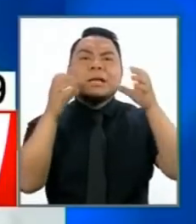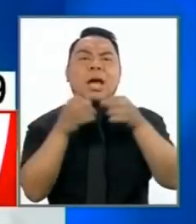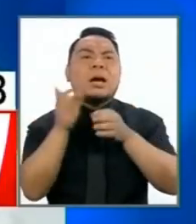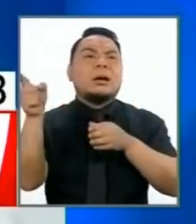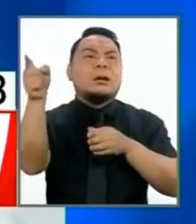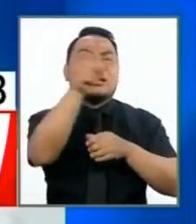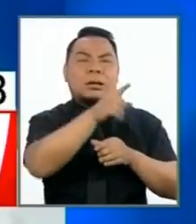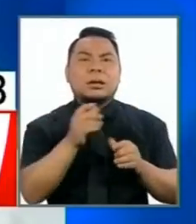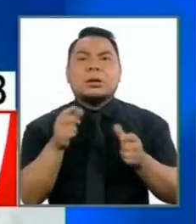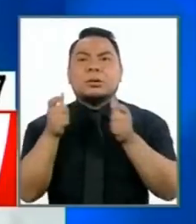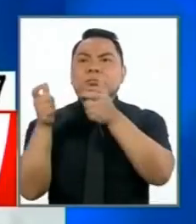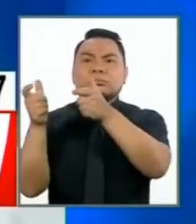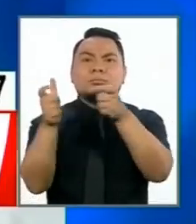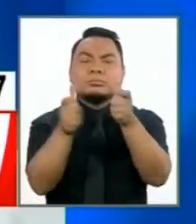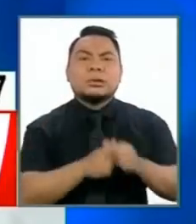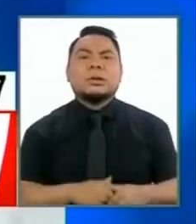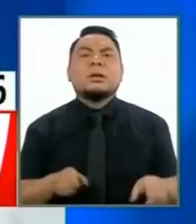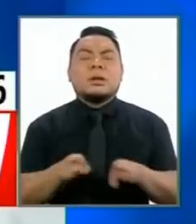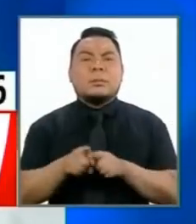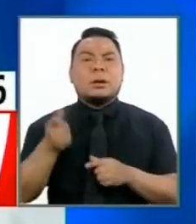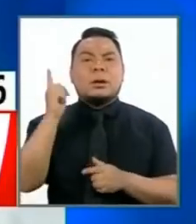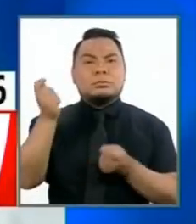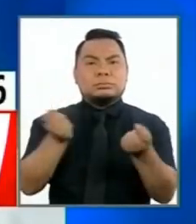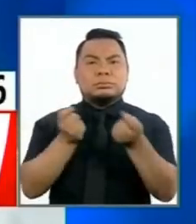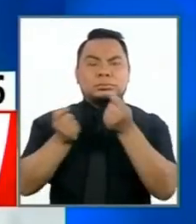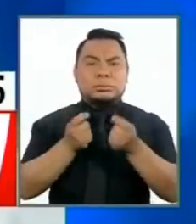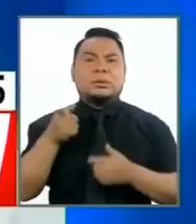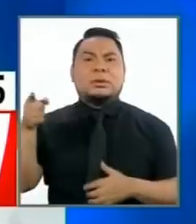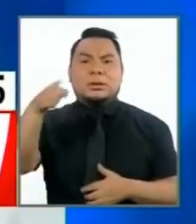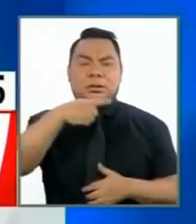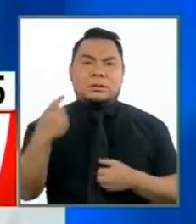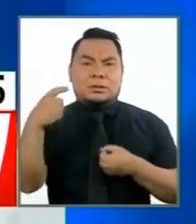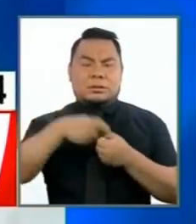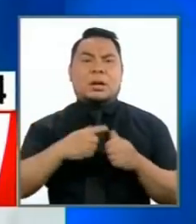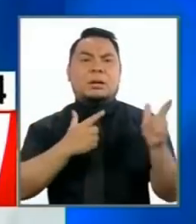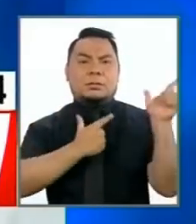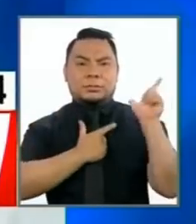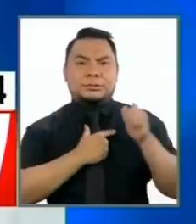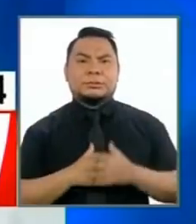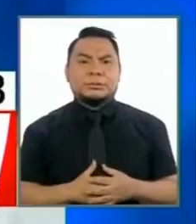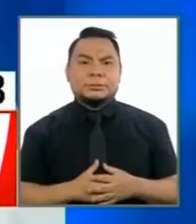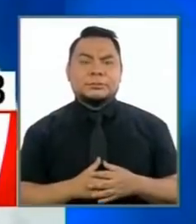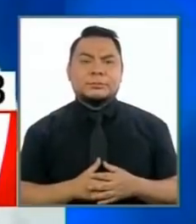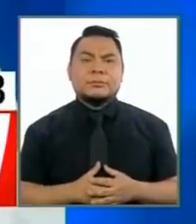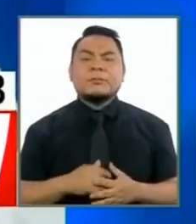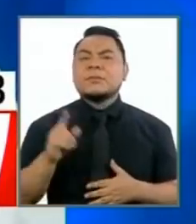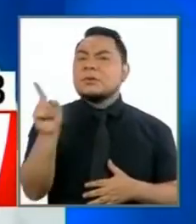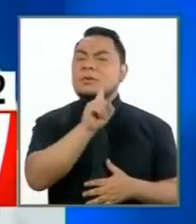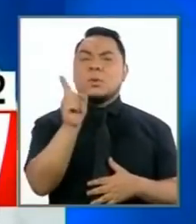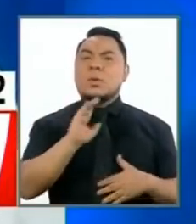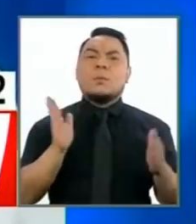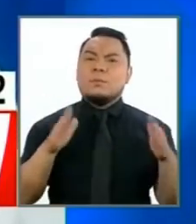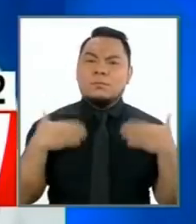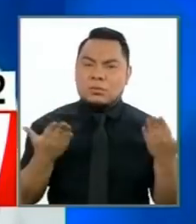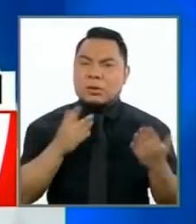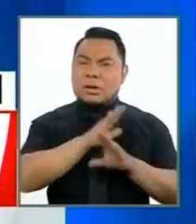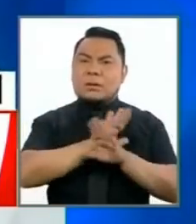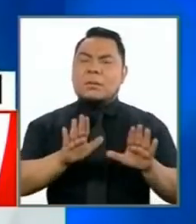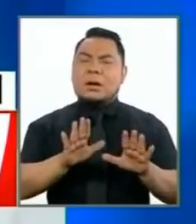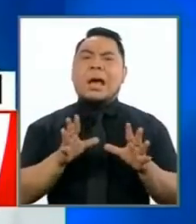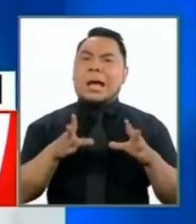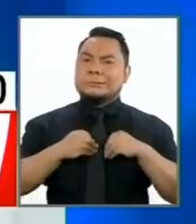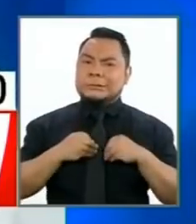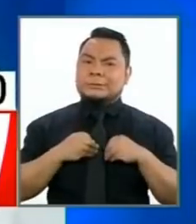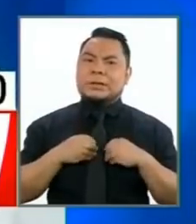Autónomas, dirigidas por licenciados de las Fuerzas Armadas. No se puede tolerar